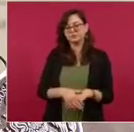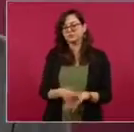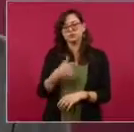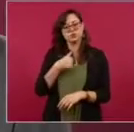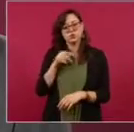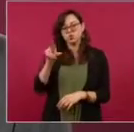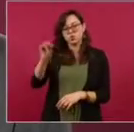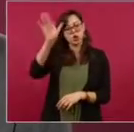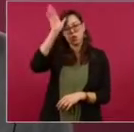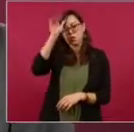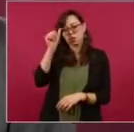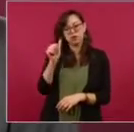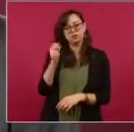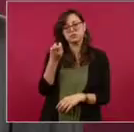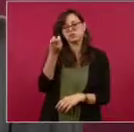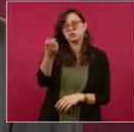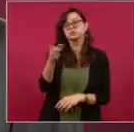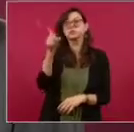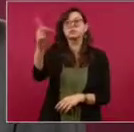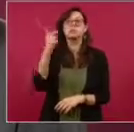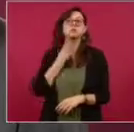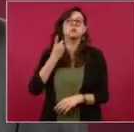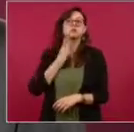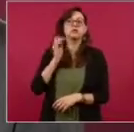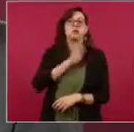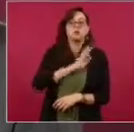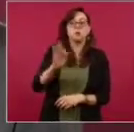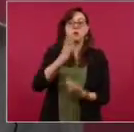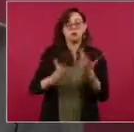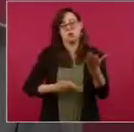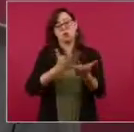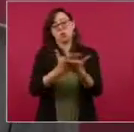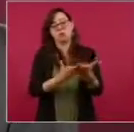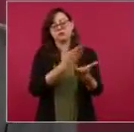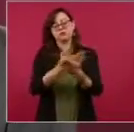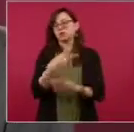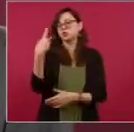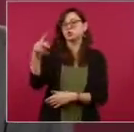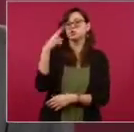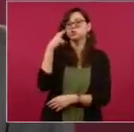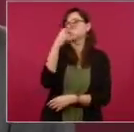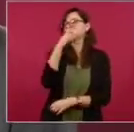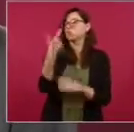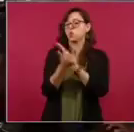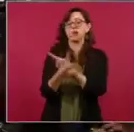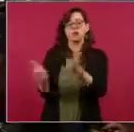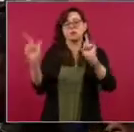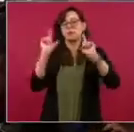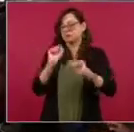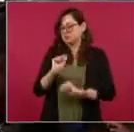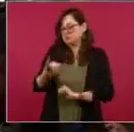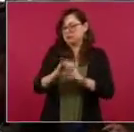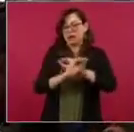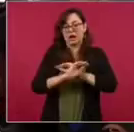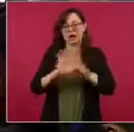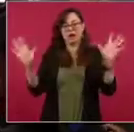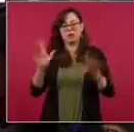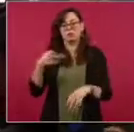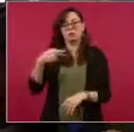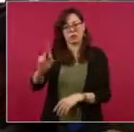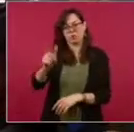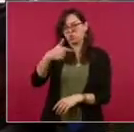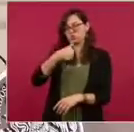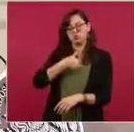los diputados pues tienen libertad de plantear las cosas. Yo lo que pienso